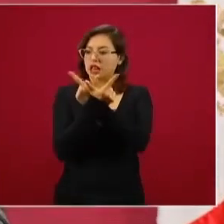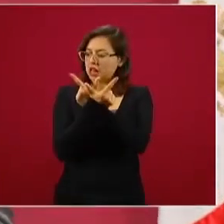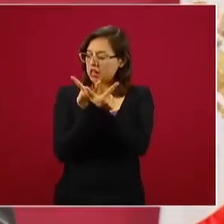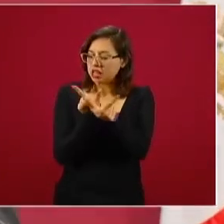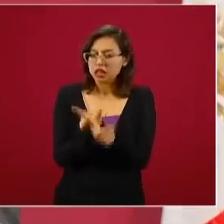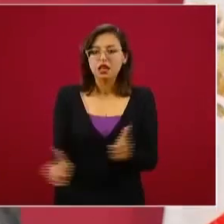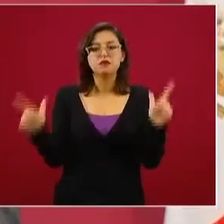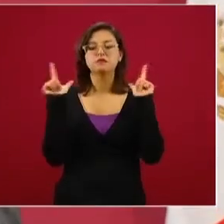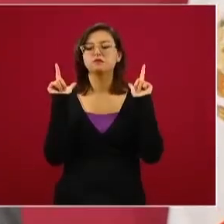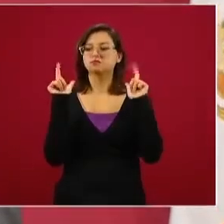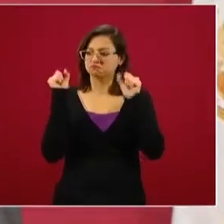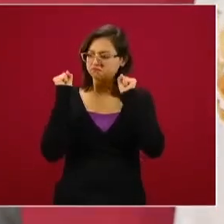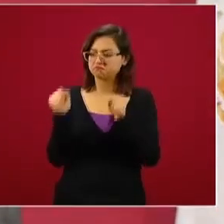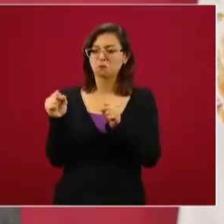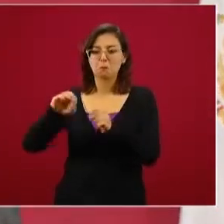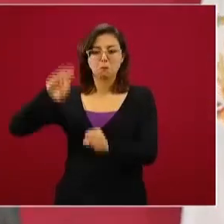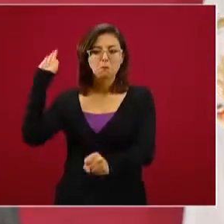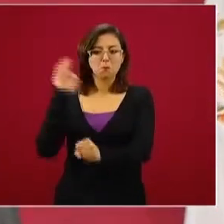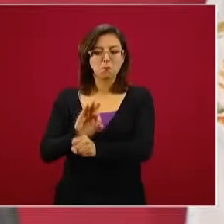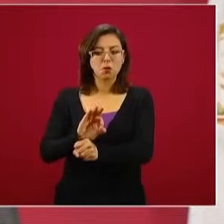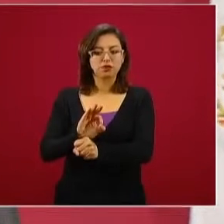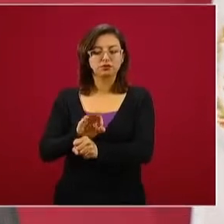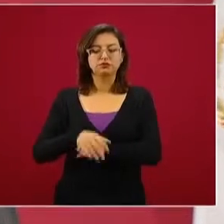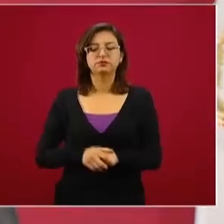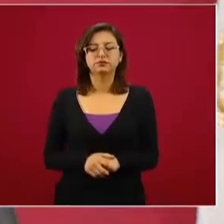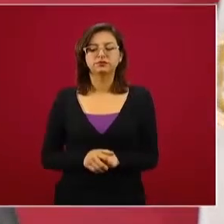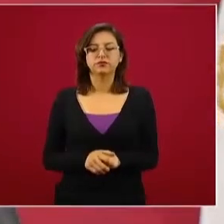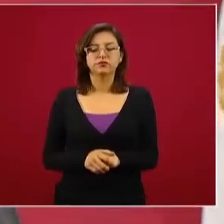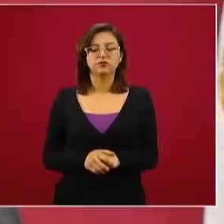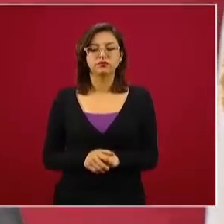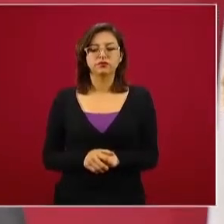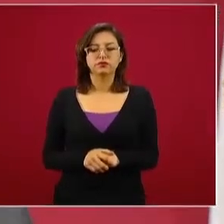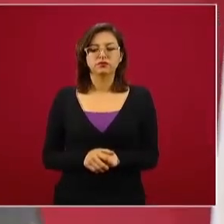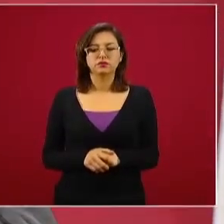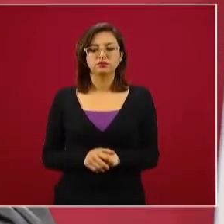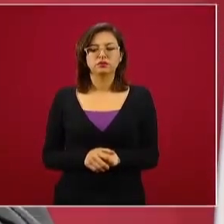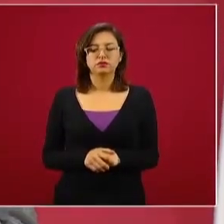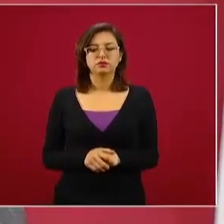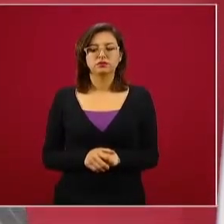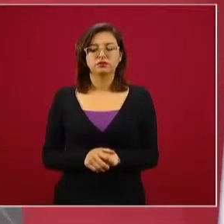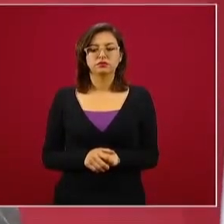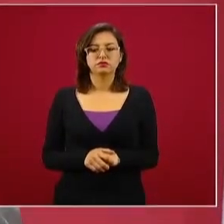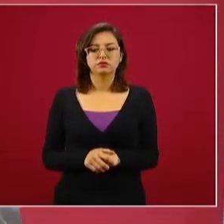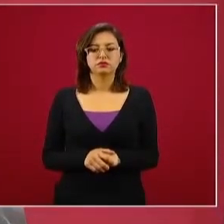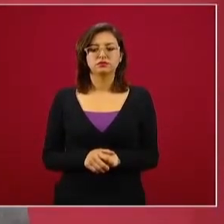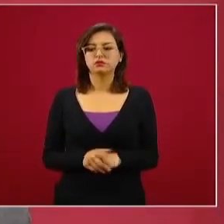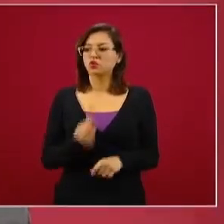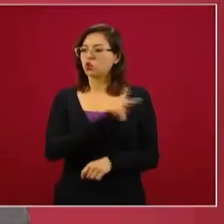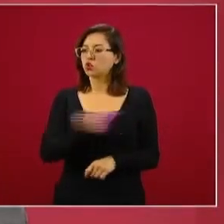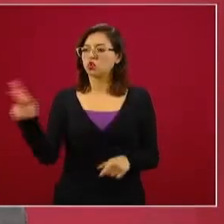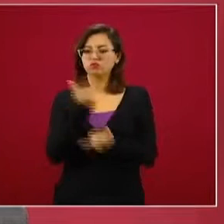la libertad para todo,